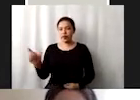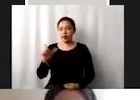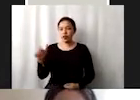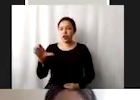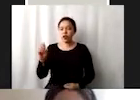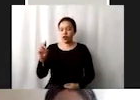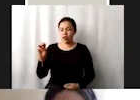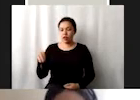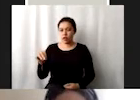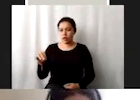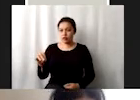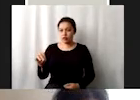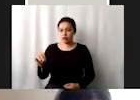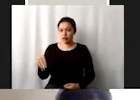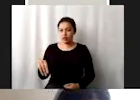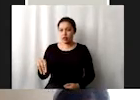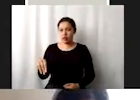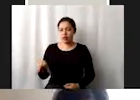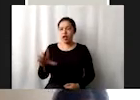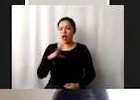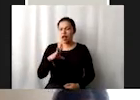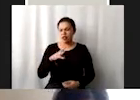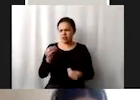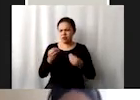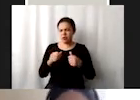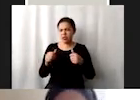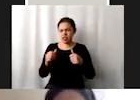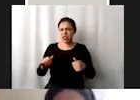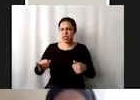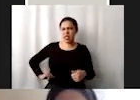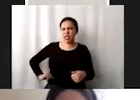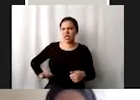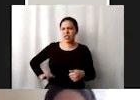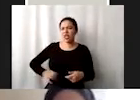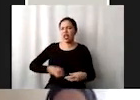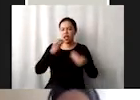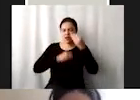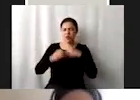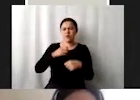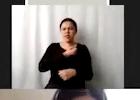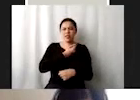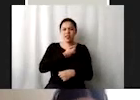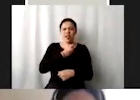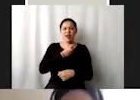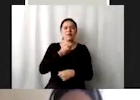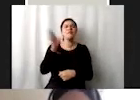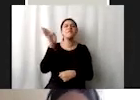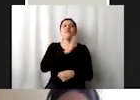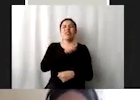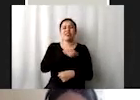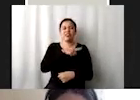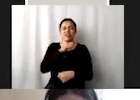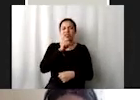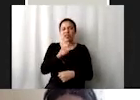habría mucho énfasis en la malnutrición infantil y había registradas muchas